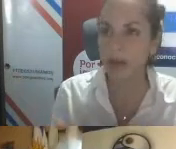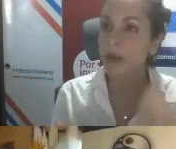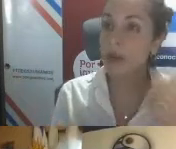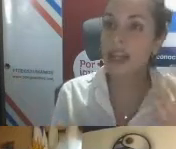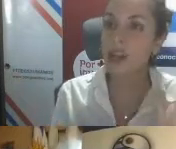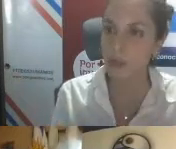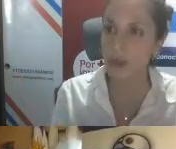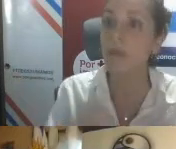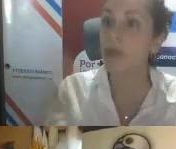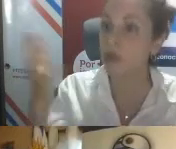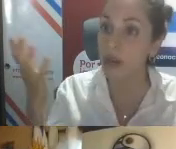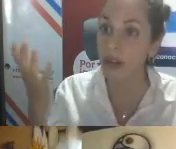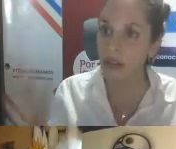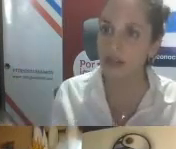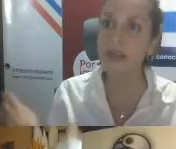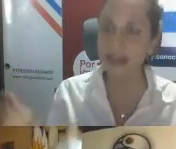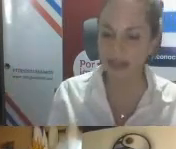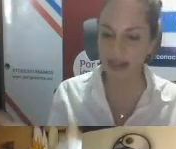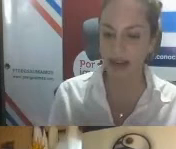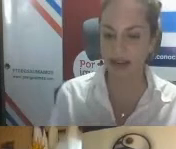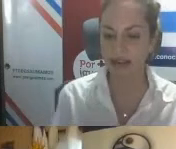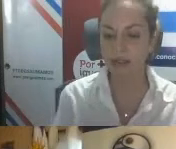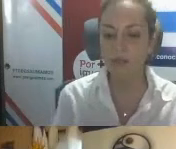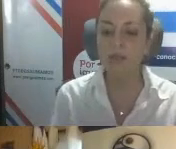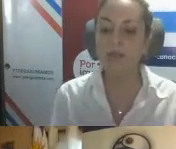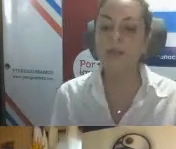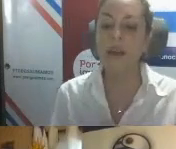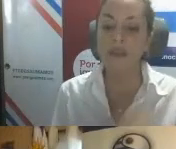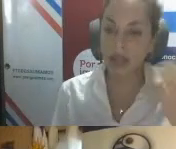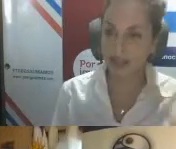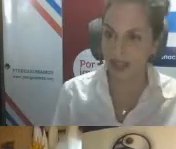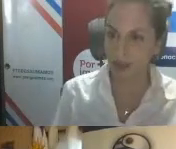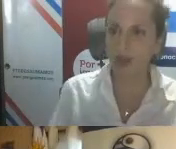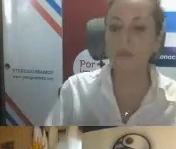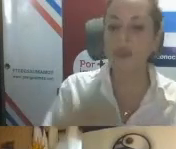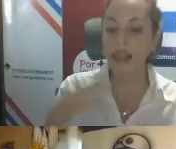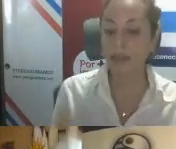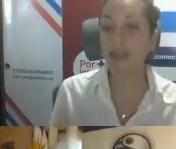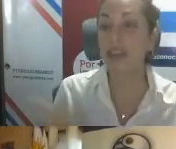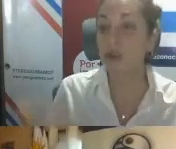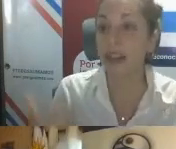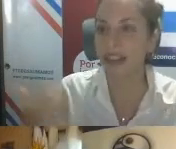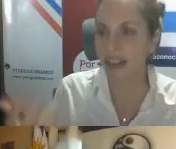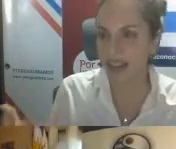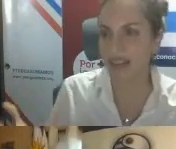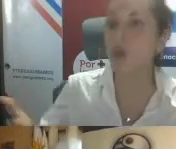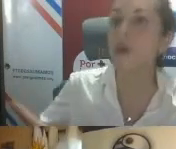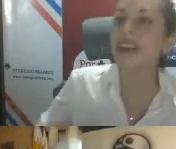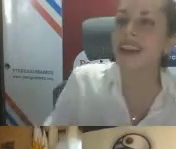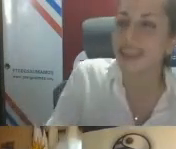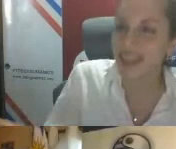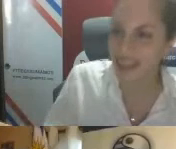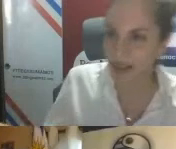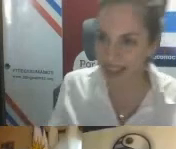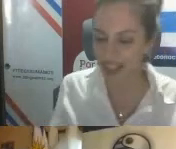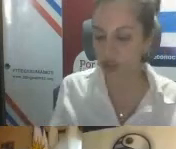bueno, habrá cuestiones que no se pueden, pero sobre lo que sí se puede, se trabaja, ¿sí? Favorecer la inclusión y que también sea sustentable. Es decir, cómo